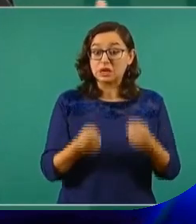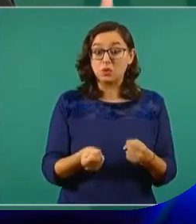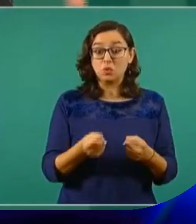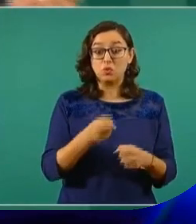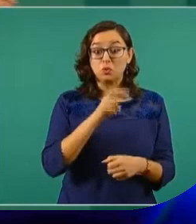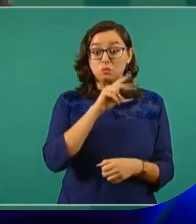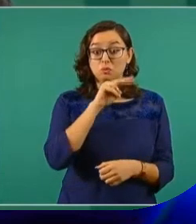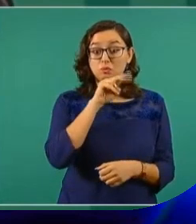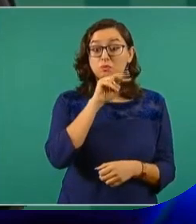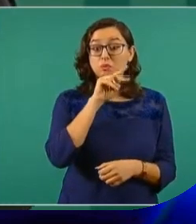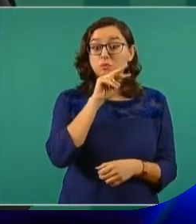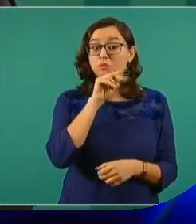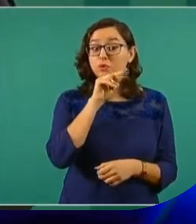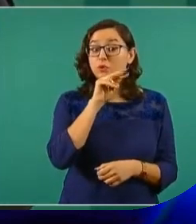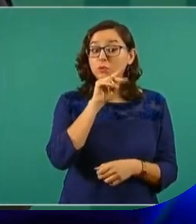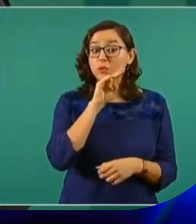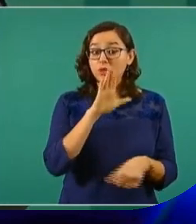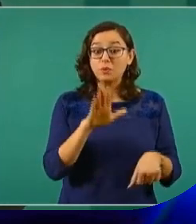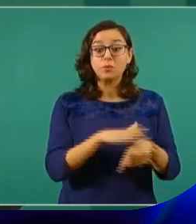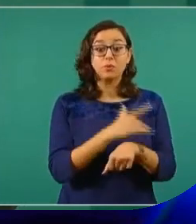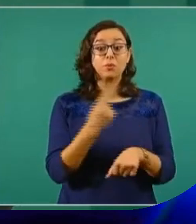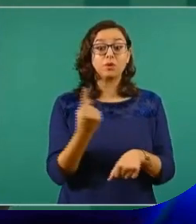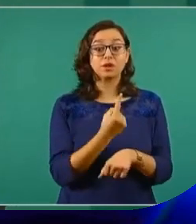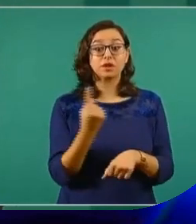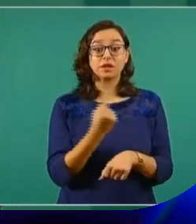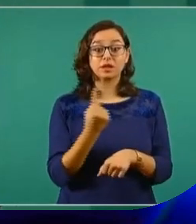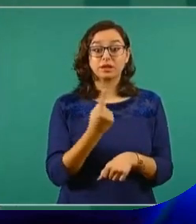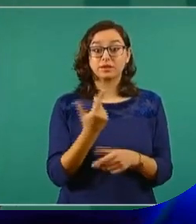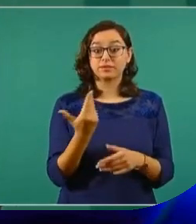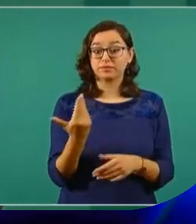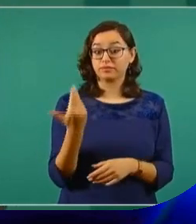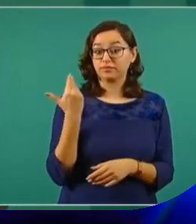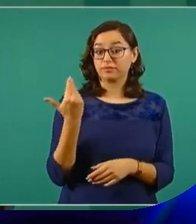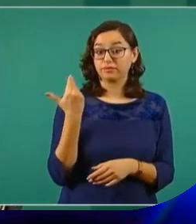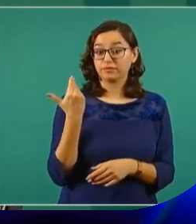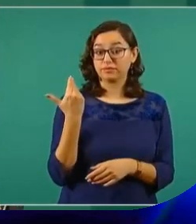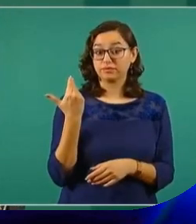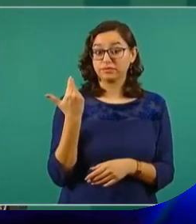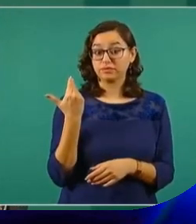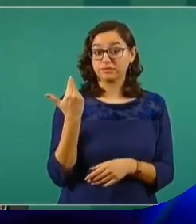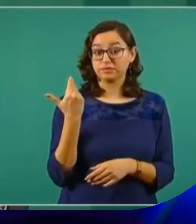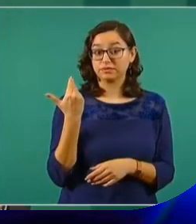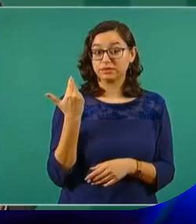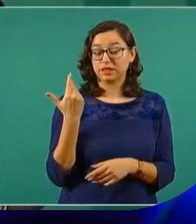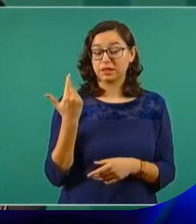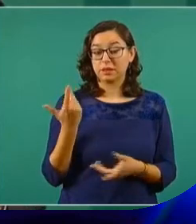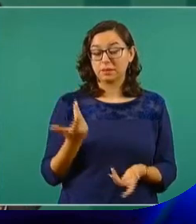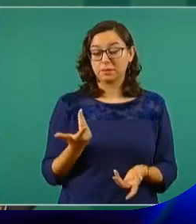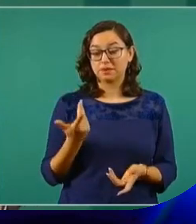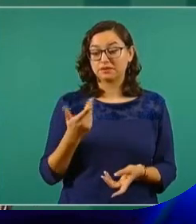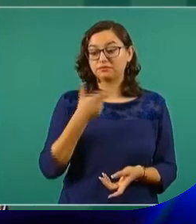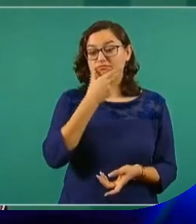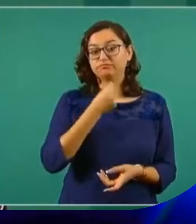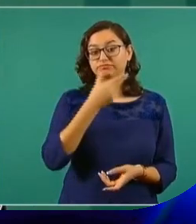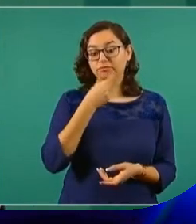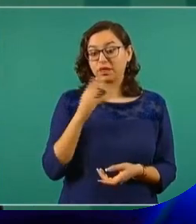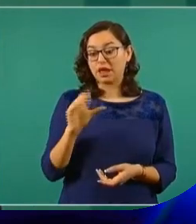al señor Cárdenas Palomino,